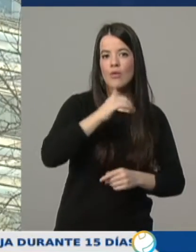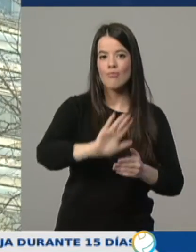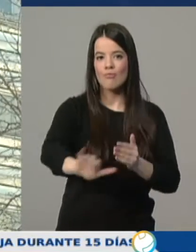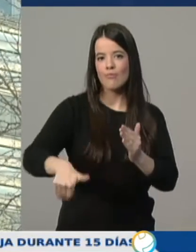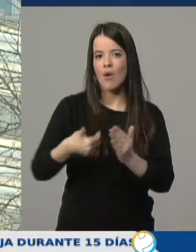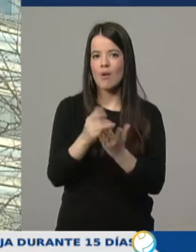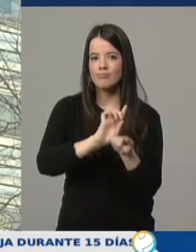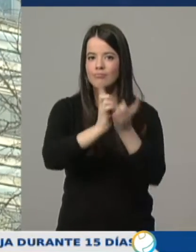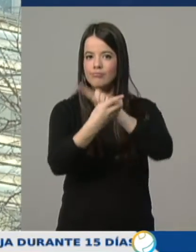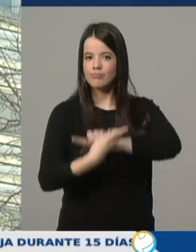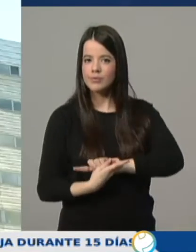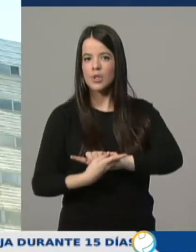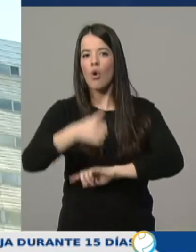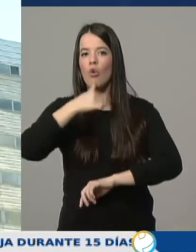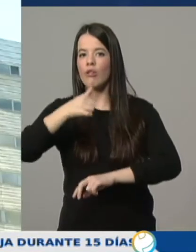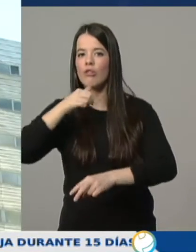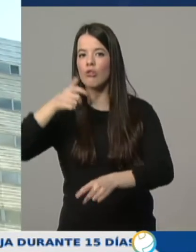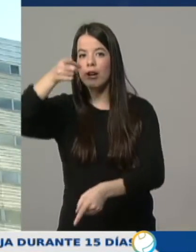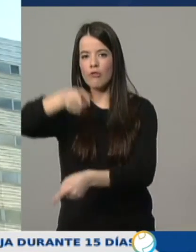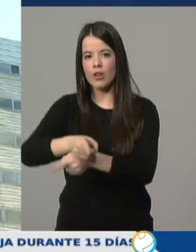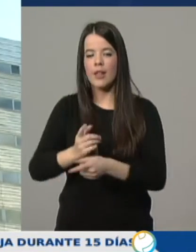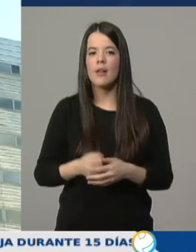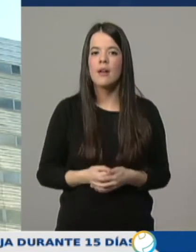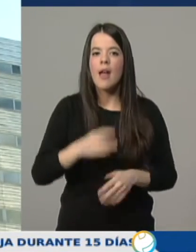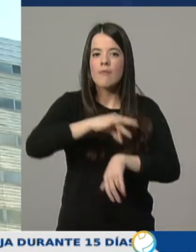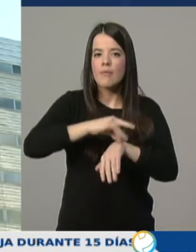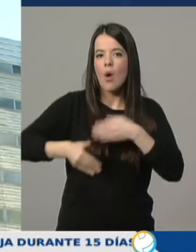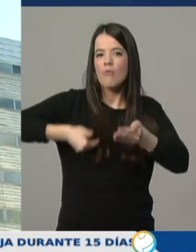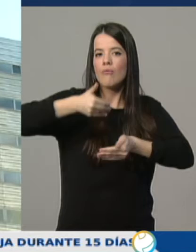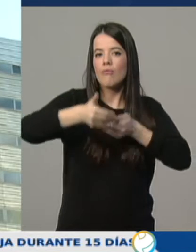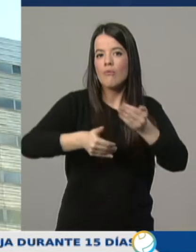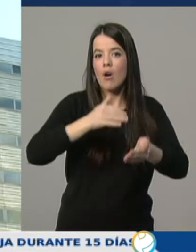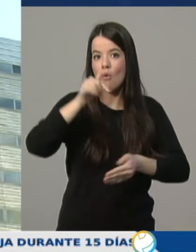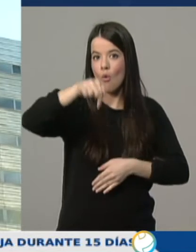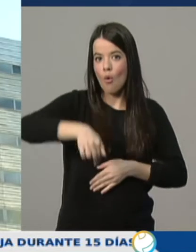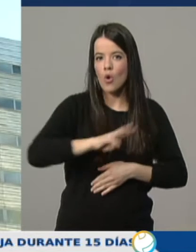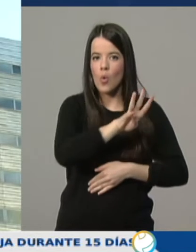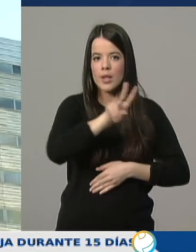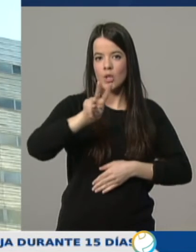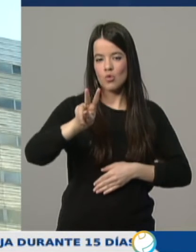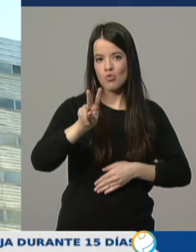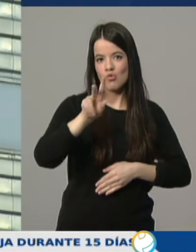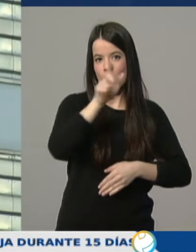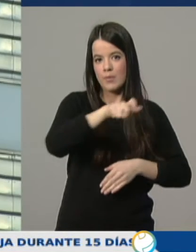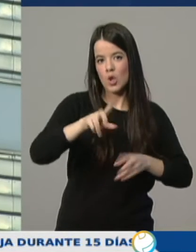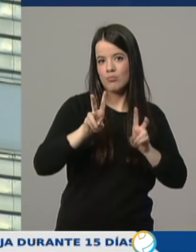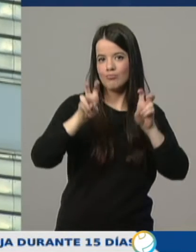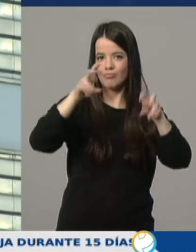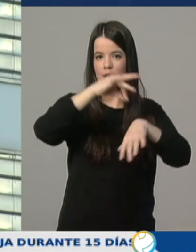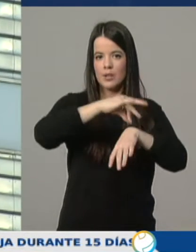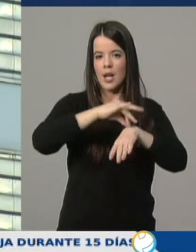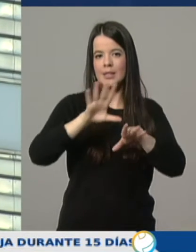de contención reforzada. La evolución de la enfermedad, hoy había 42 nuevos positivos, con lo que sumamos 144